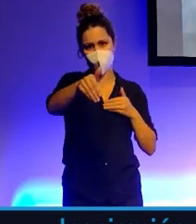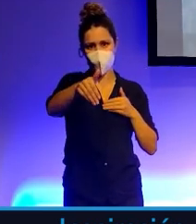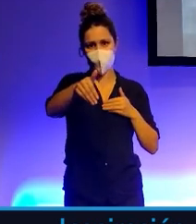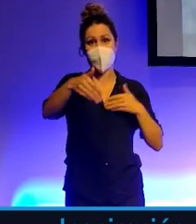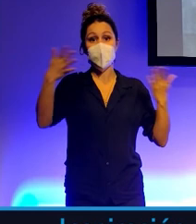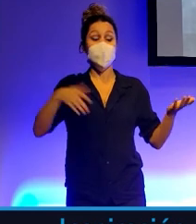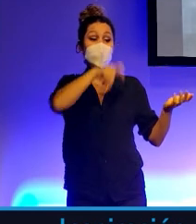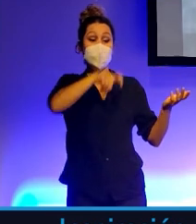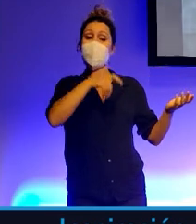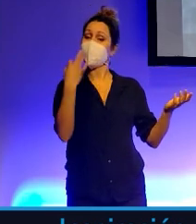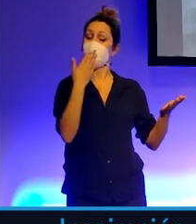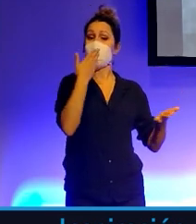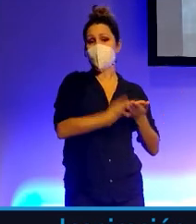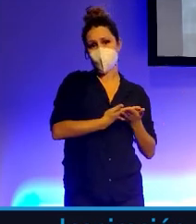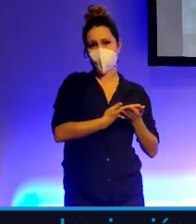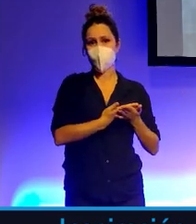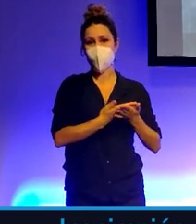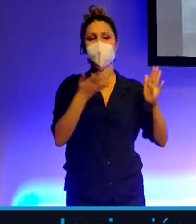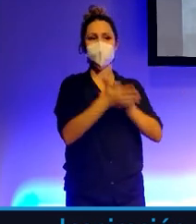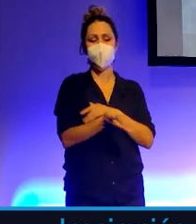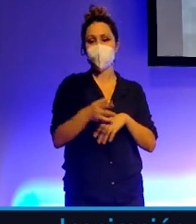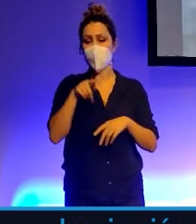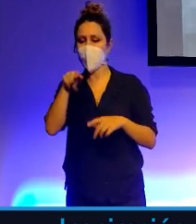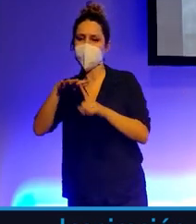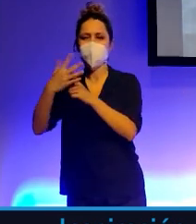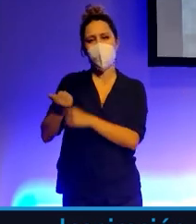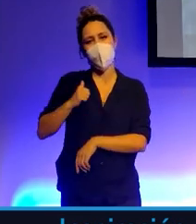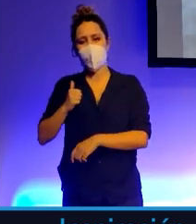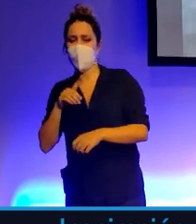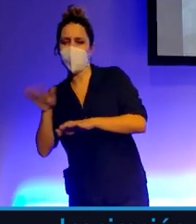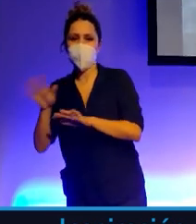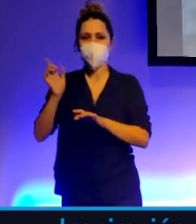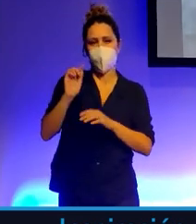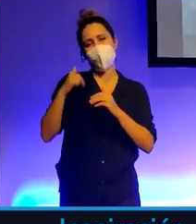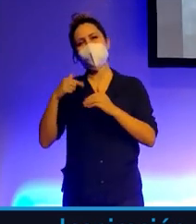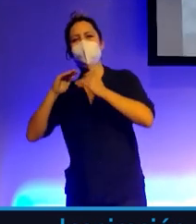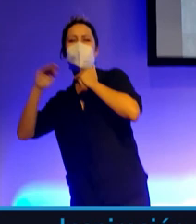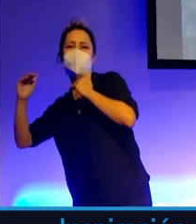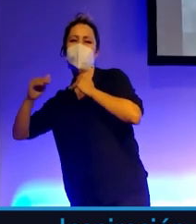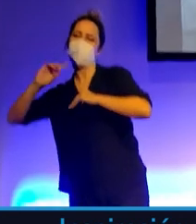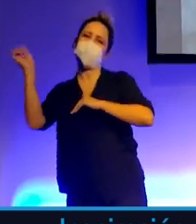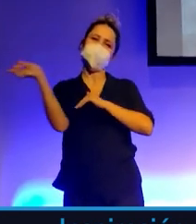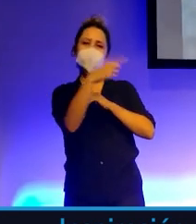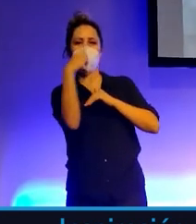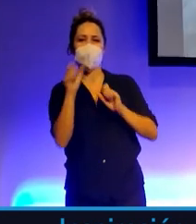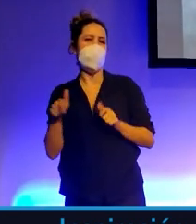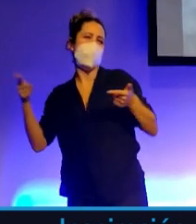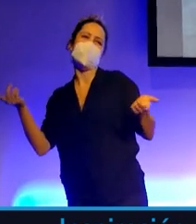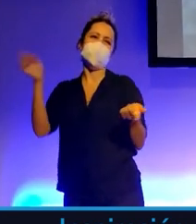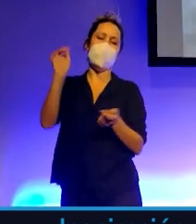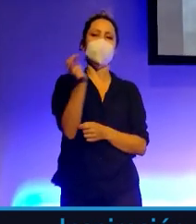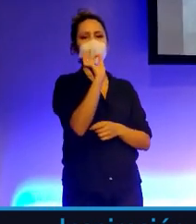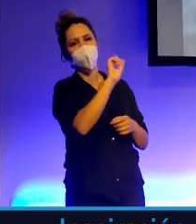ser una cara honesta. No ser oportunista. Ahora hay que hablar de sostenibilidad, somos todos verdes. Ahora hay hablar de tecnología, somos todos